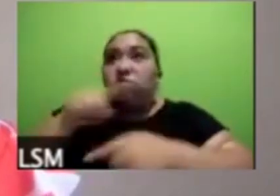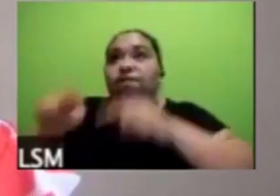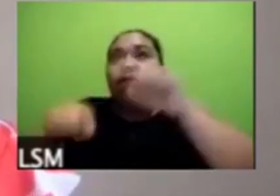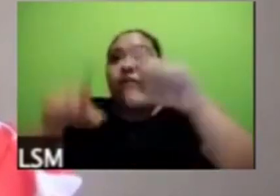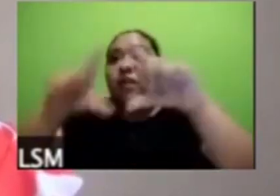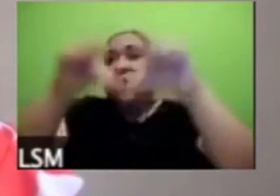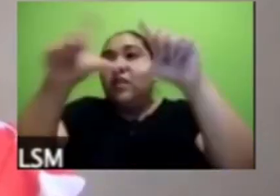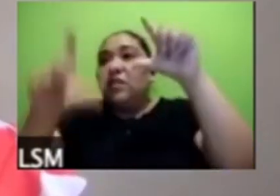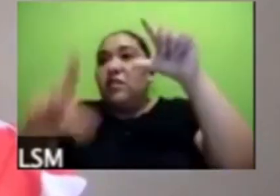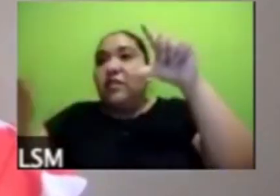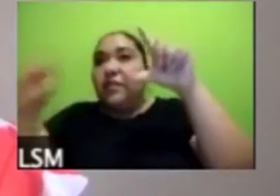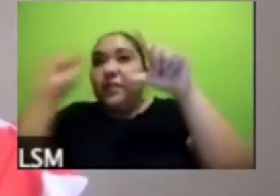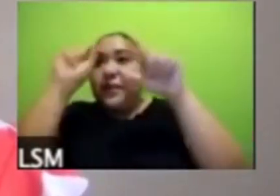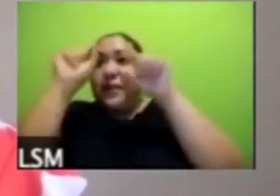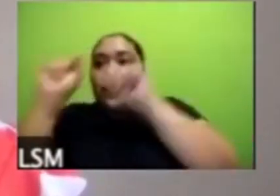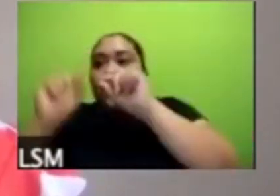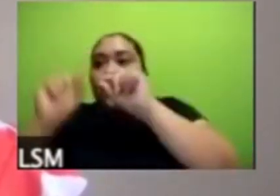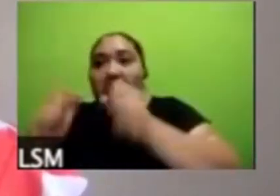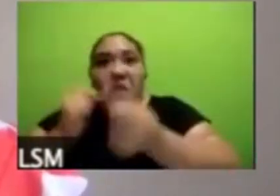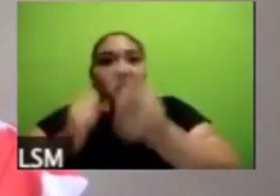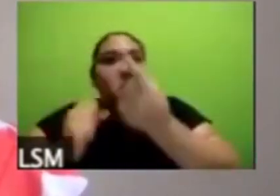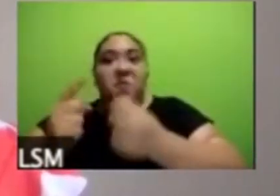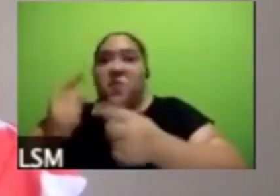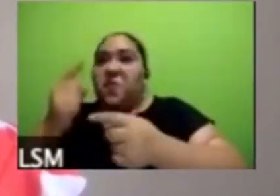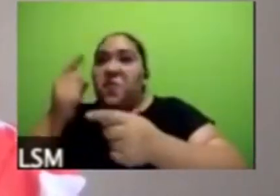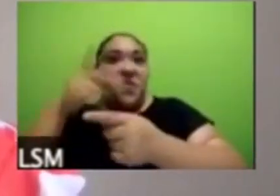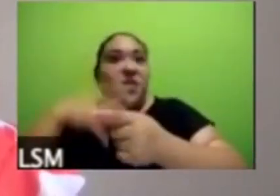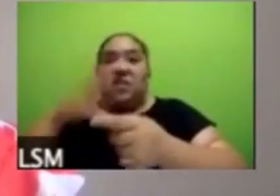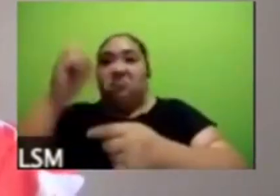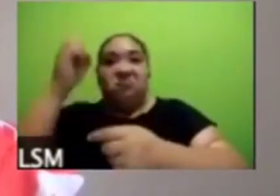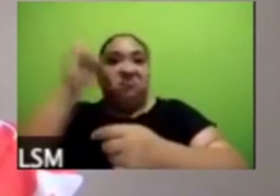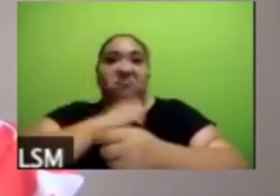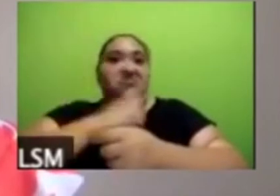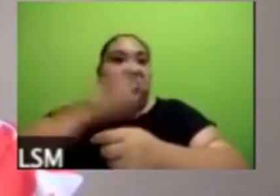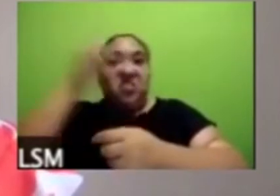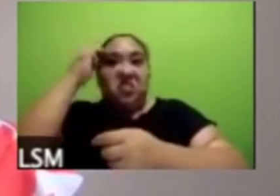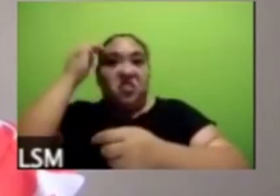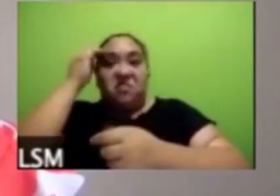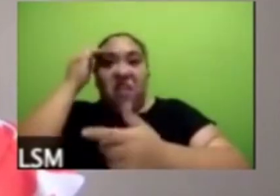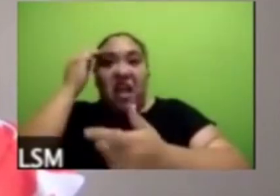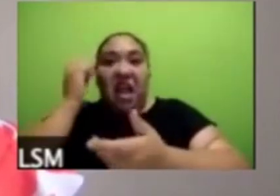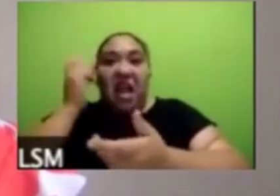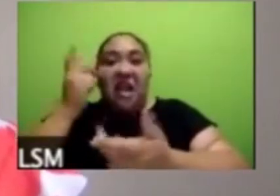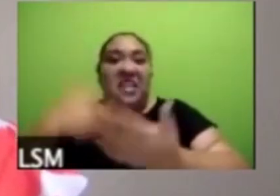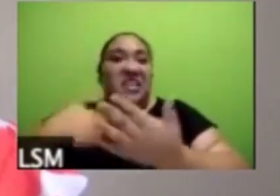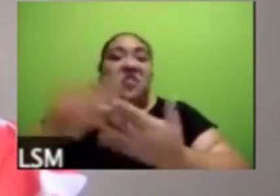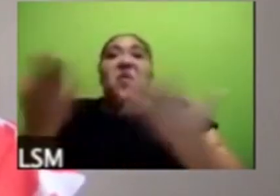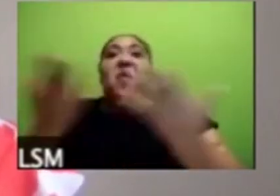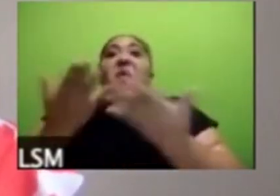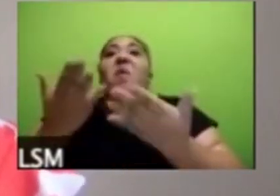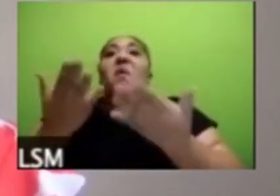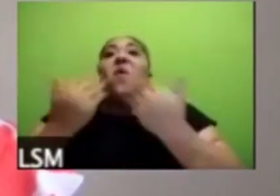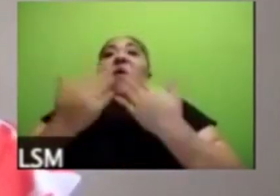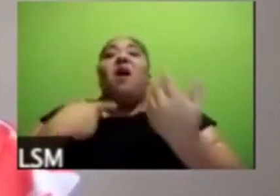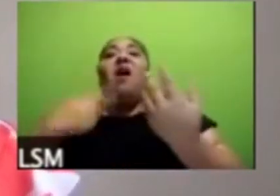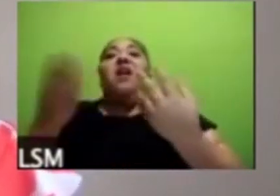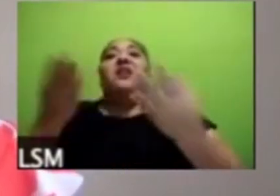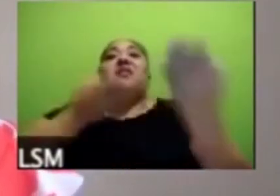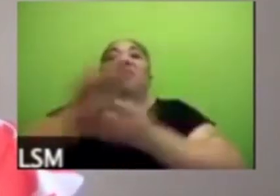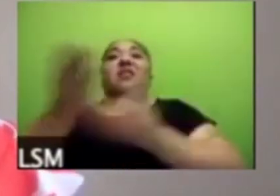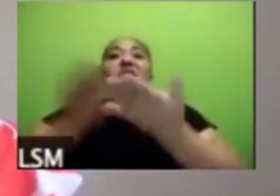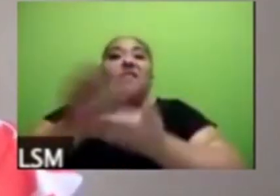actualmente no hay ni siquiera estos servicios telefónicos que pueden ayudar a la población